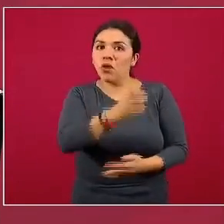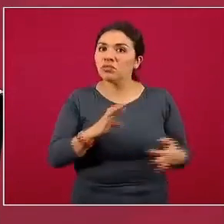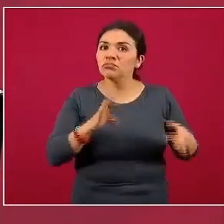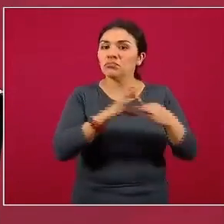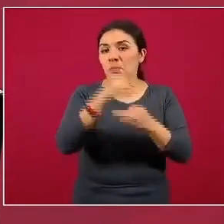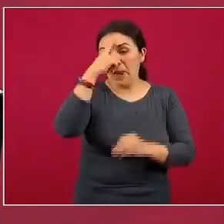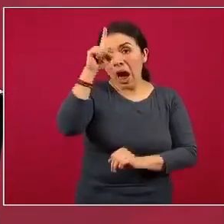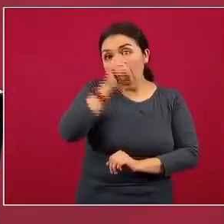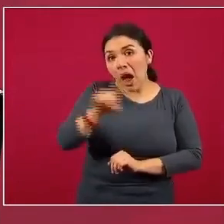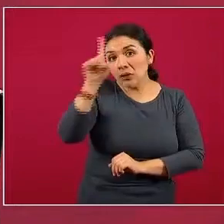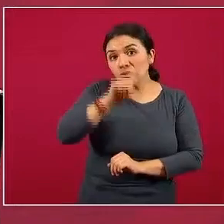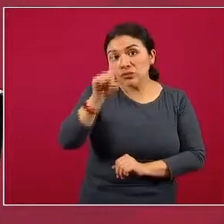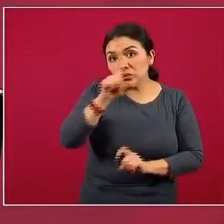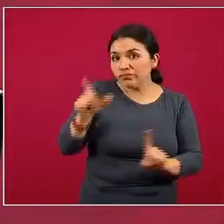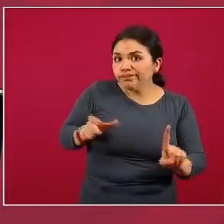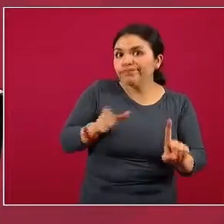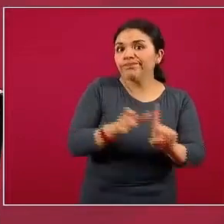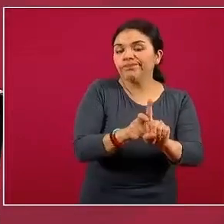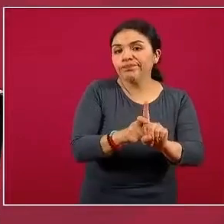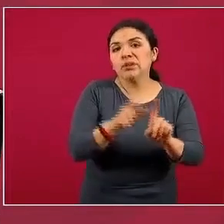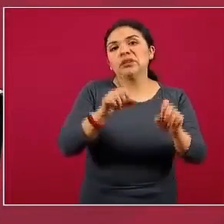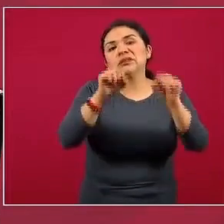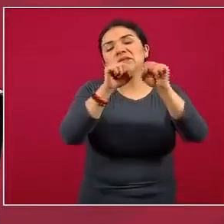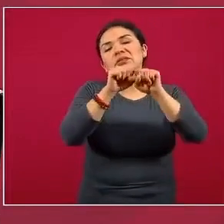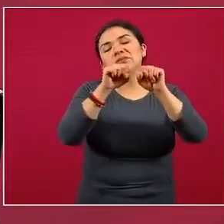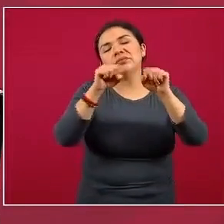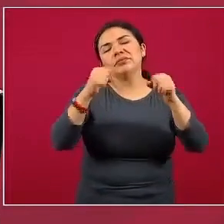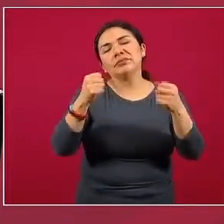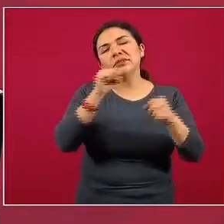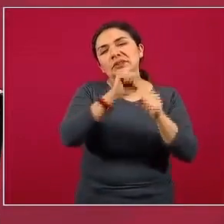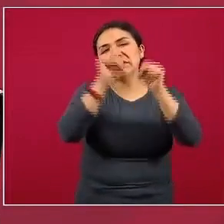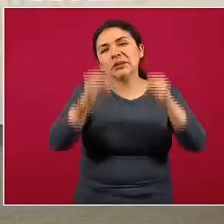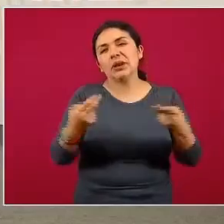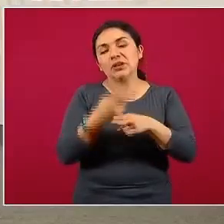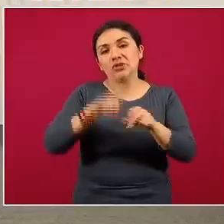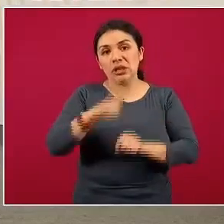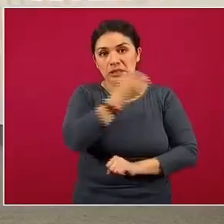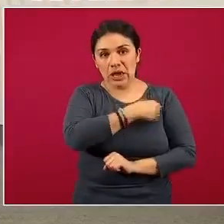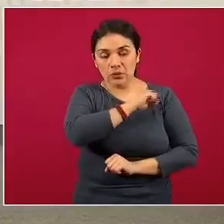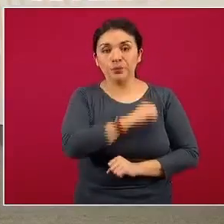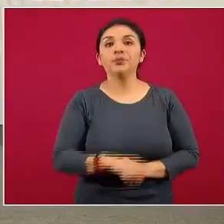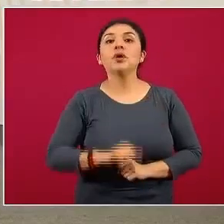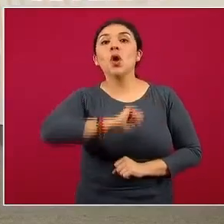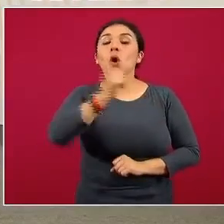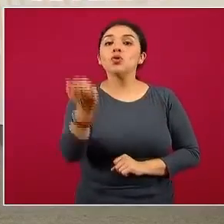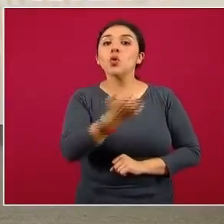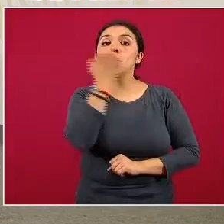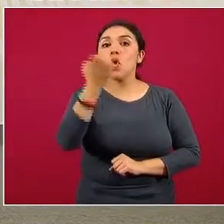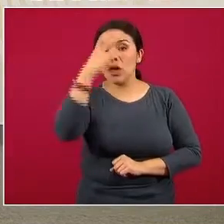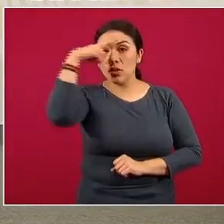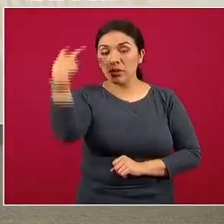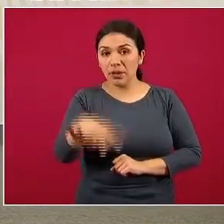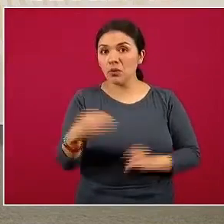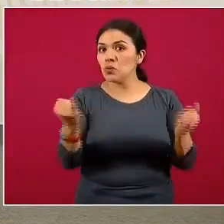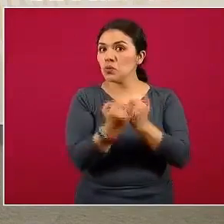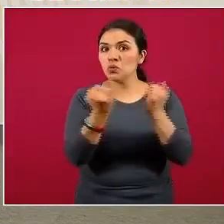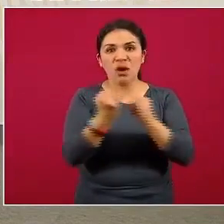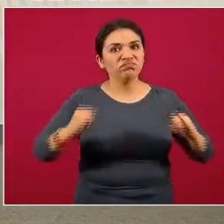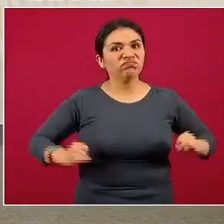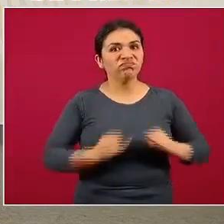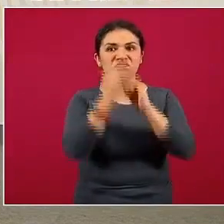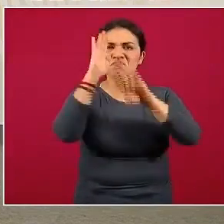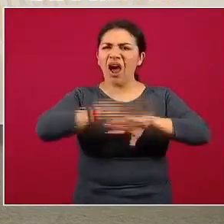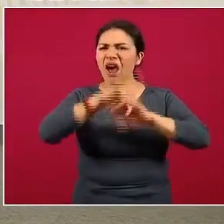asesorar al Sistema Nacional de Salud de México. El Colegio de México, una institución académica de